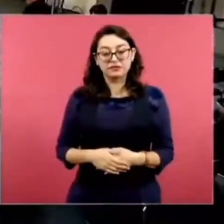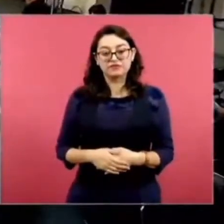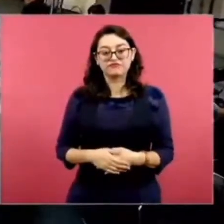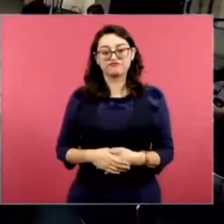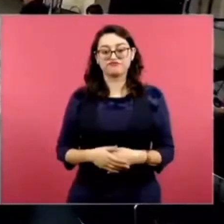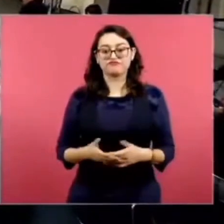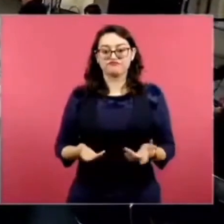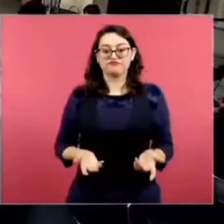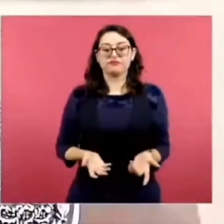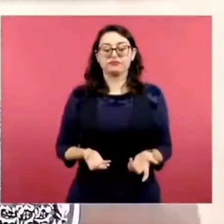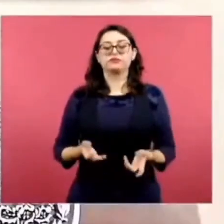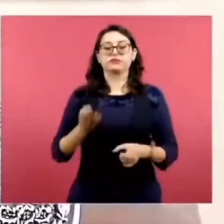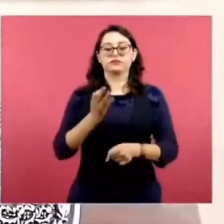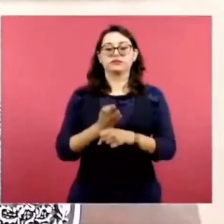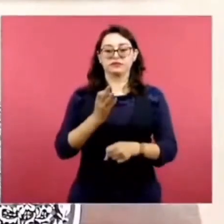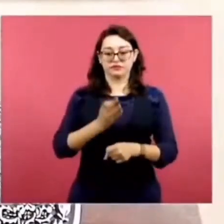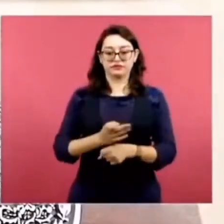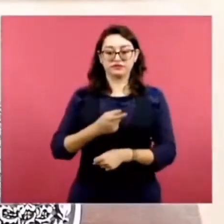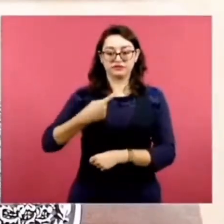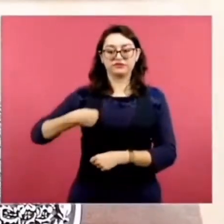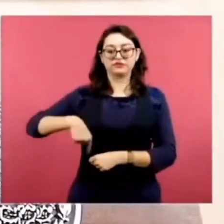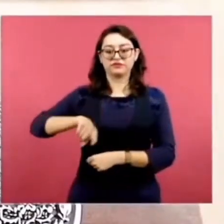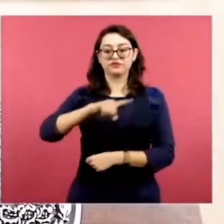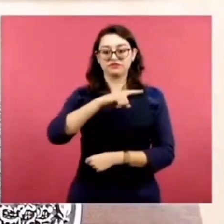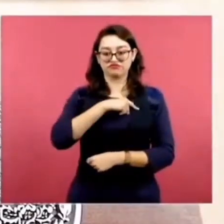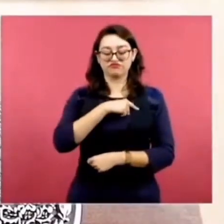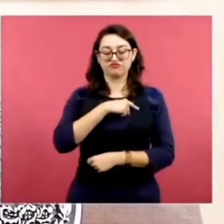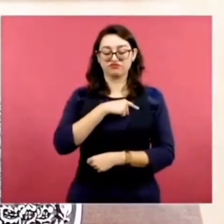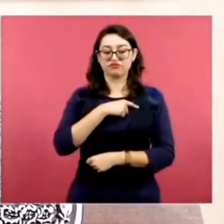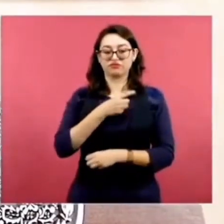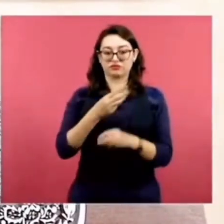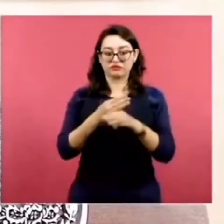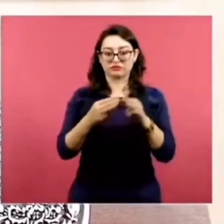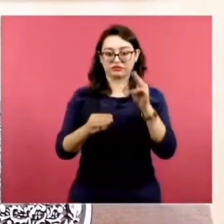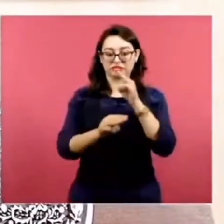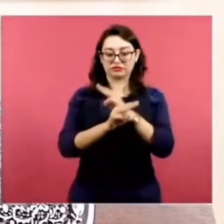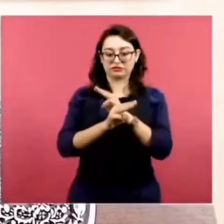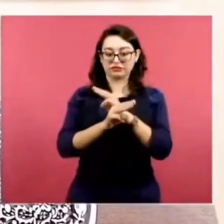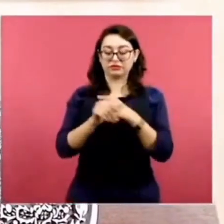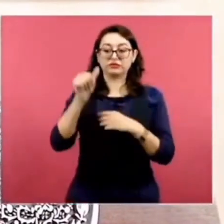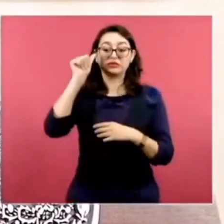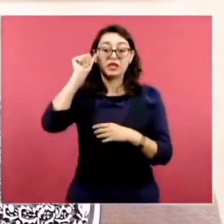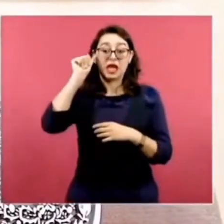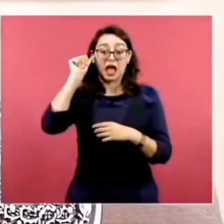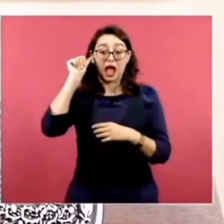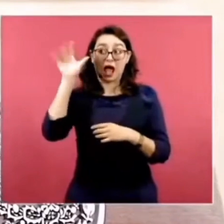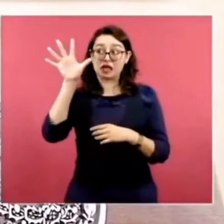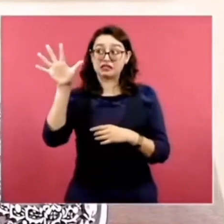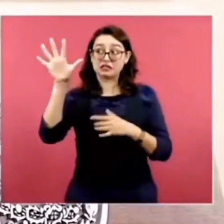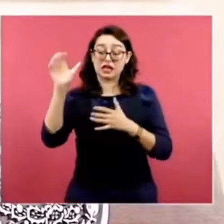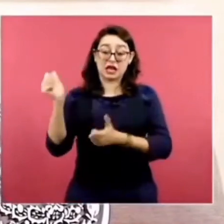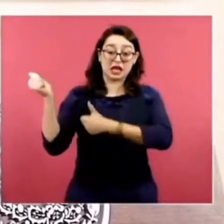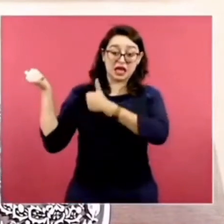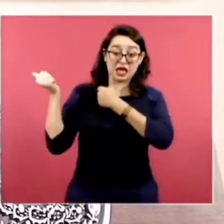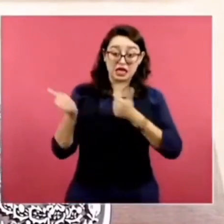transportando material de Asia para el Tren Maya,